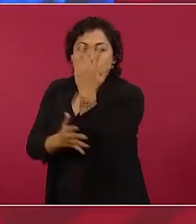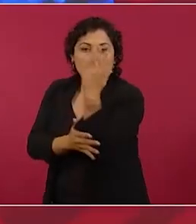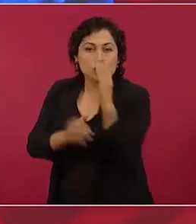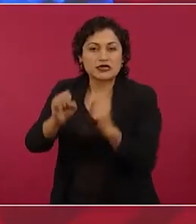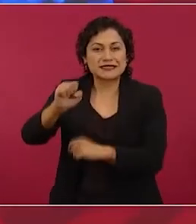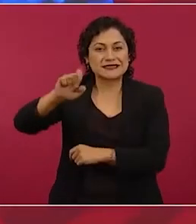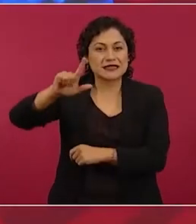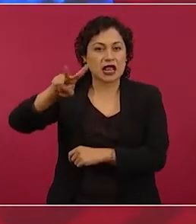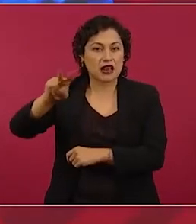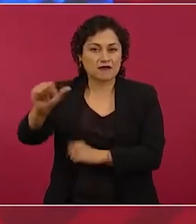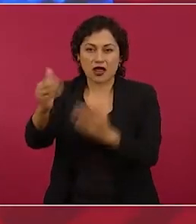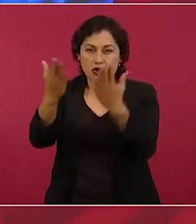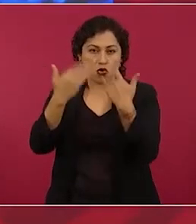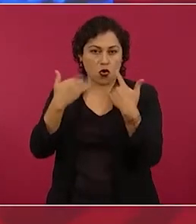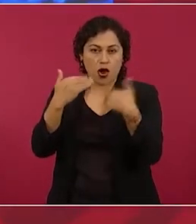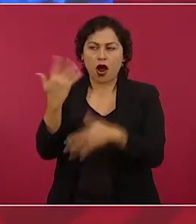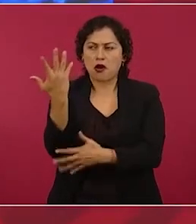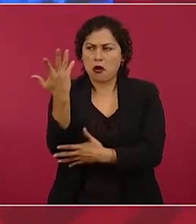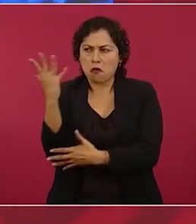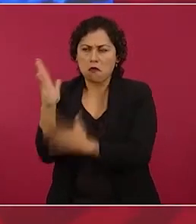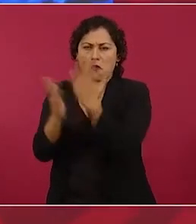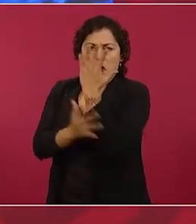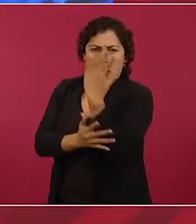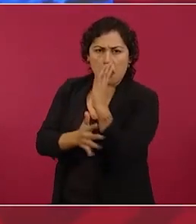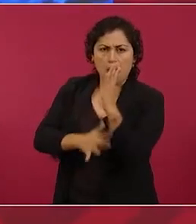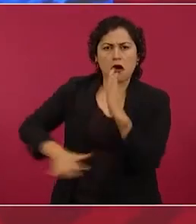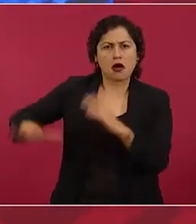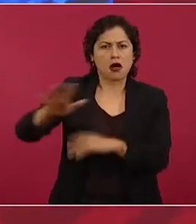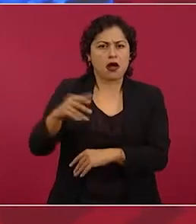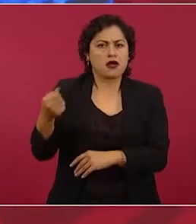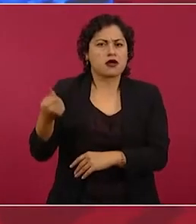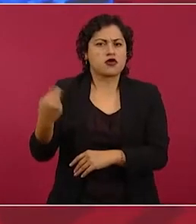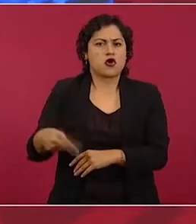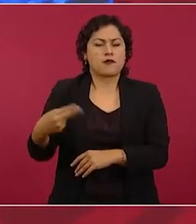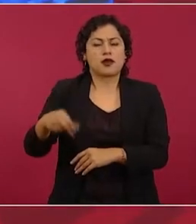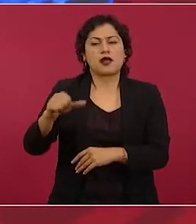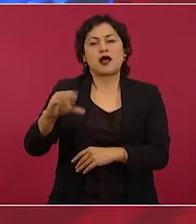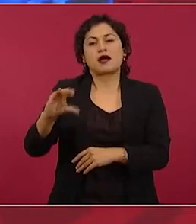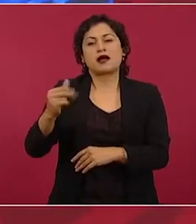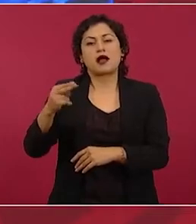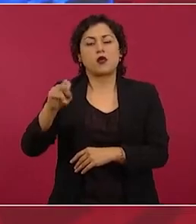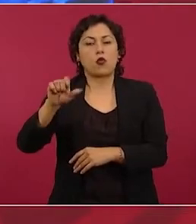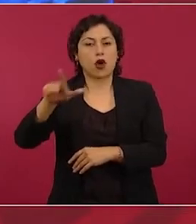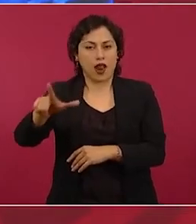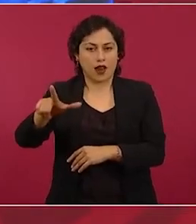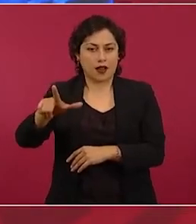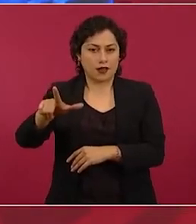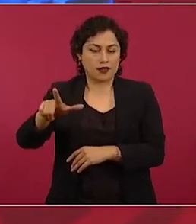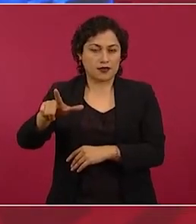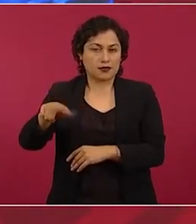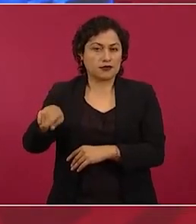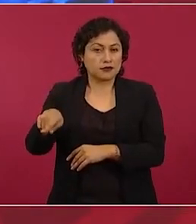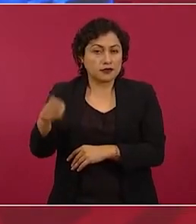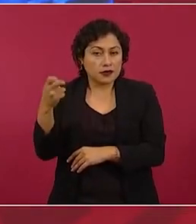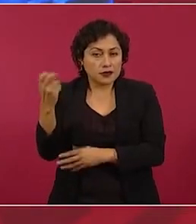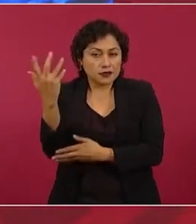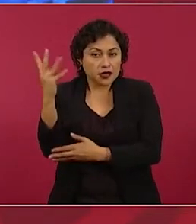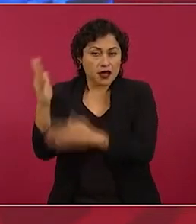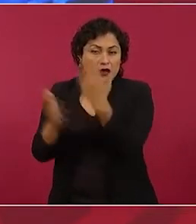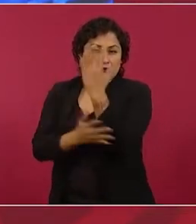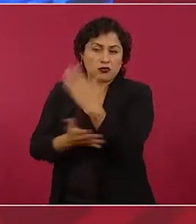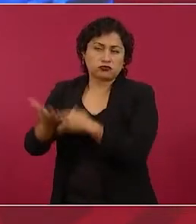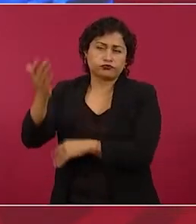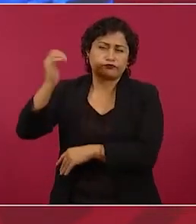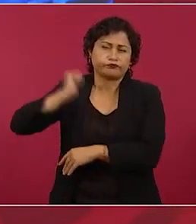son acahuales. El acahual ha existido desde hace